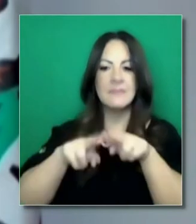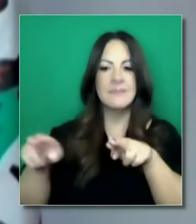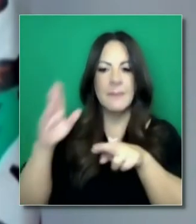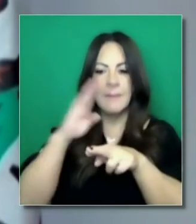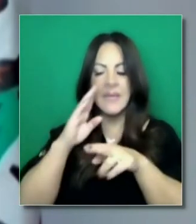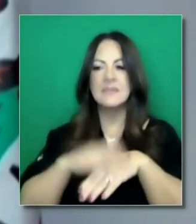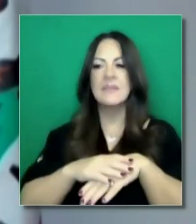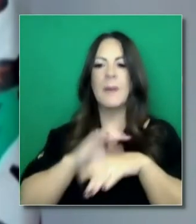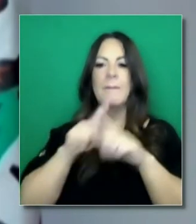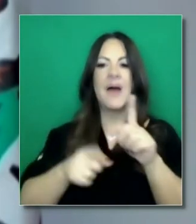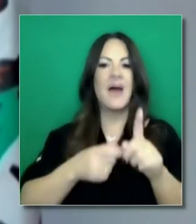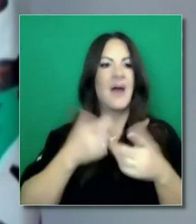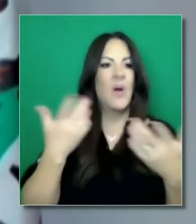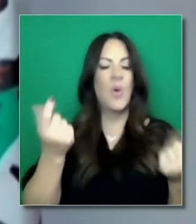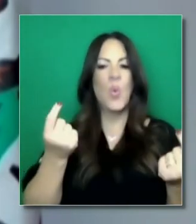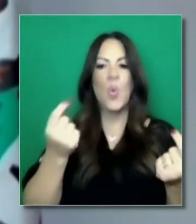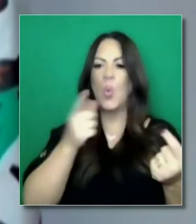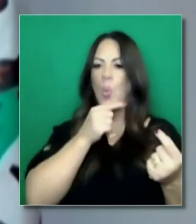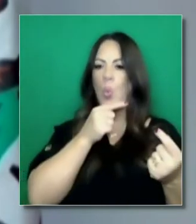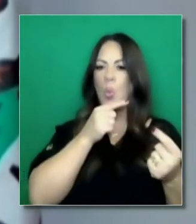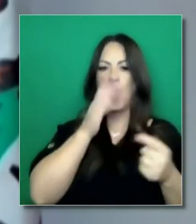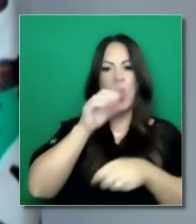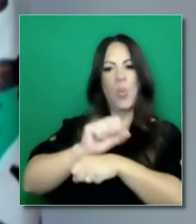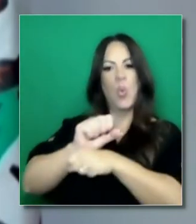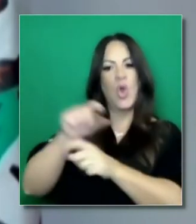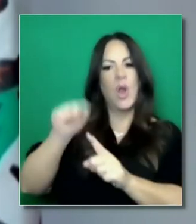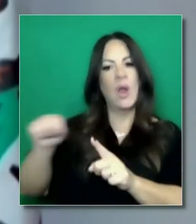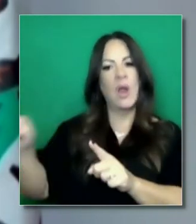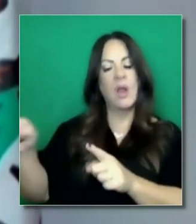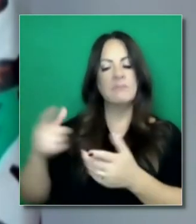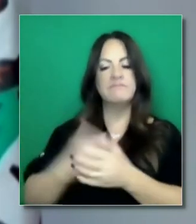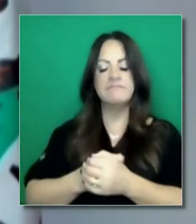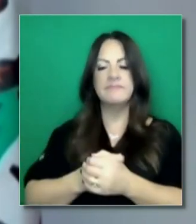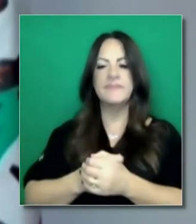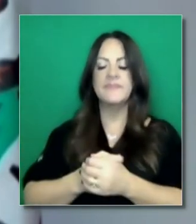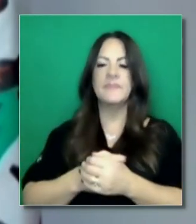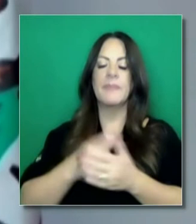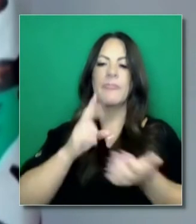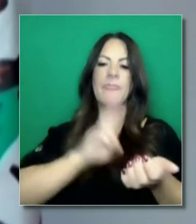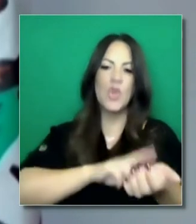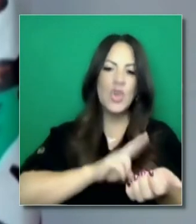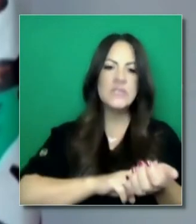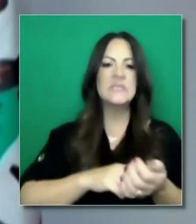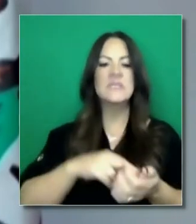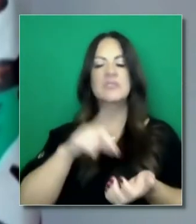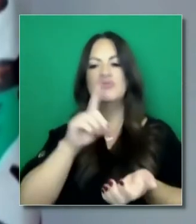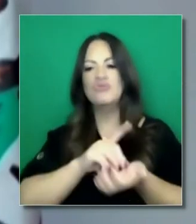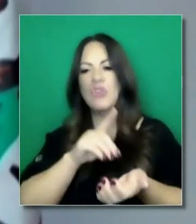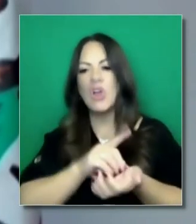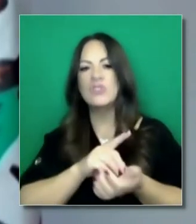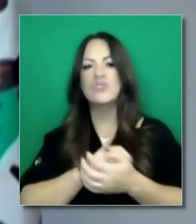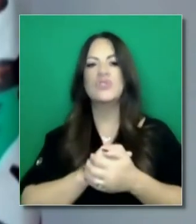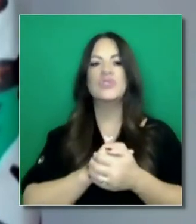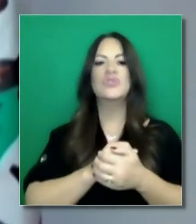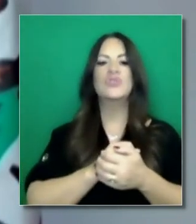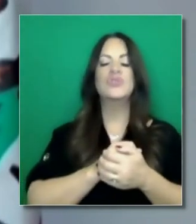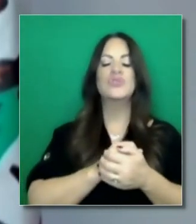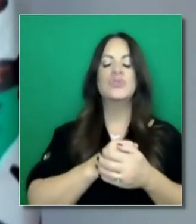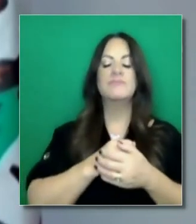en regiones impactadas para que ellos tengan el personal adecuado a través de los registros,